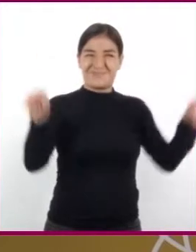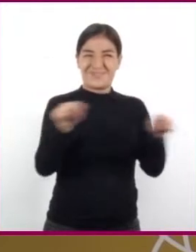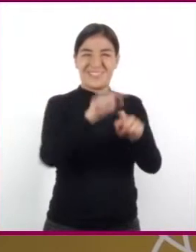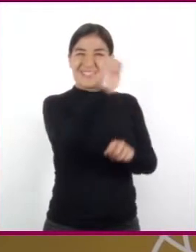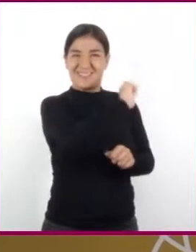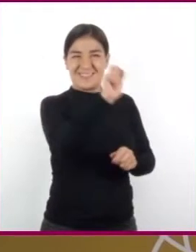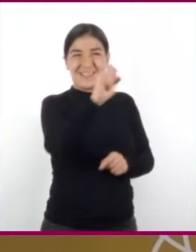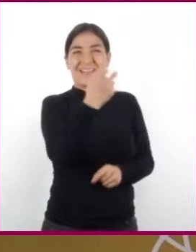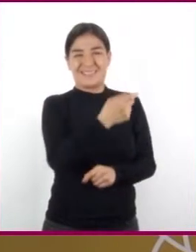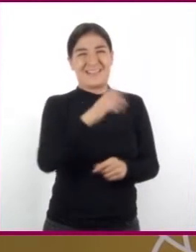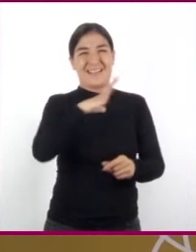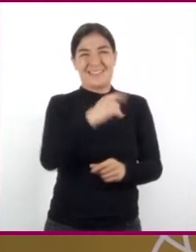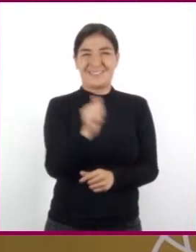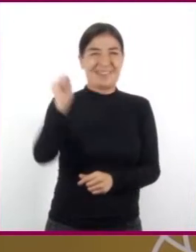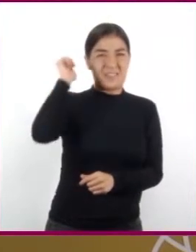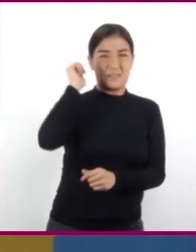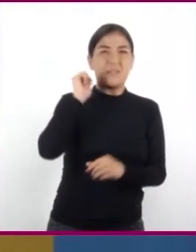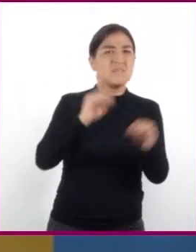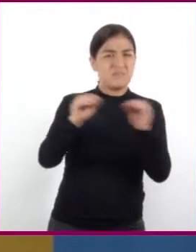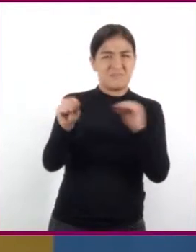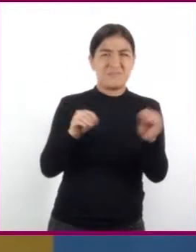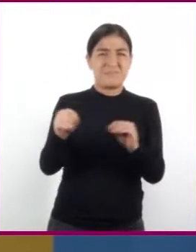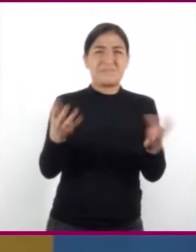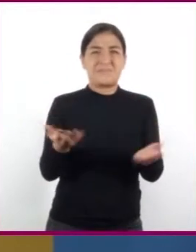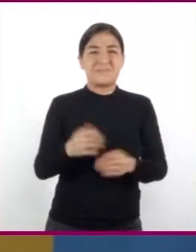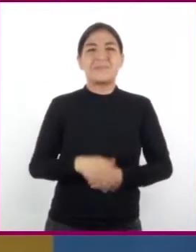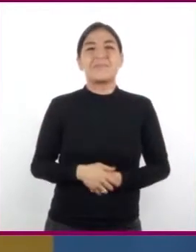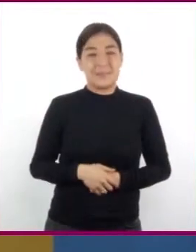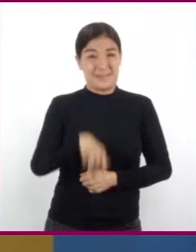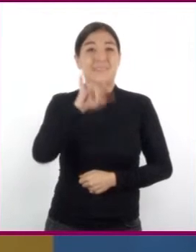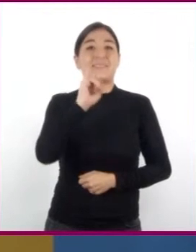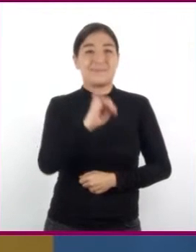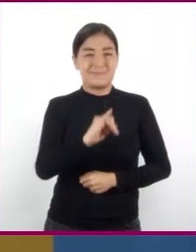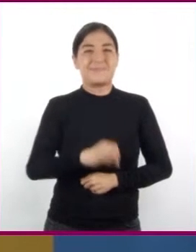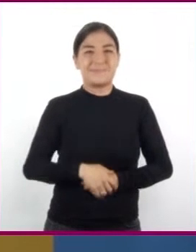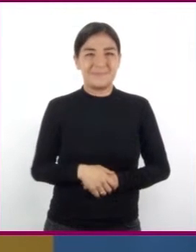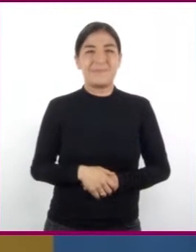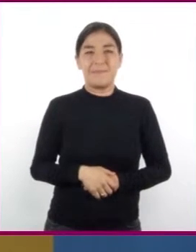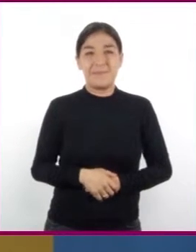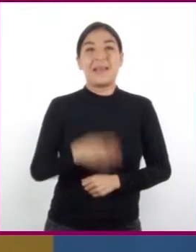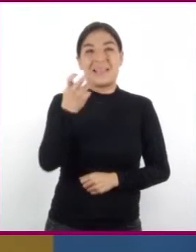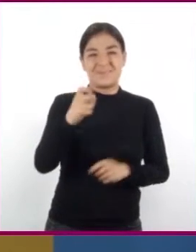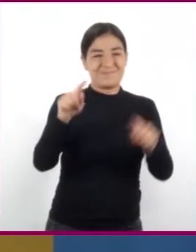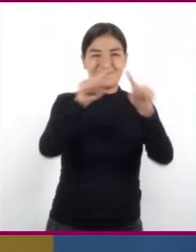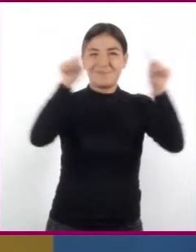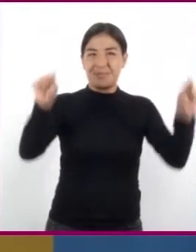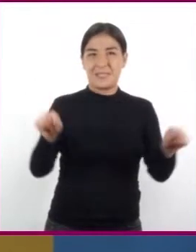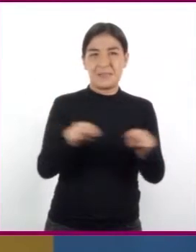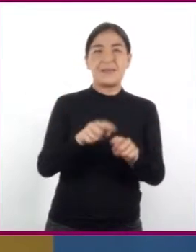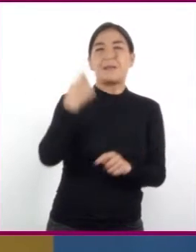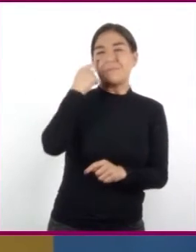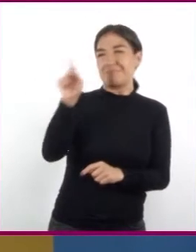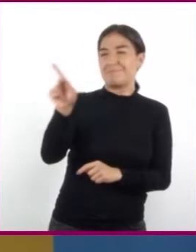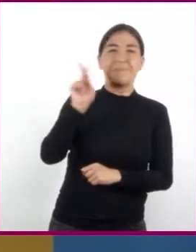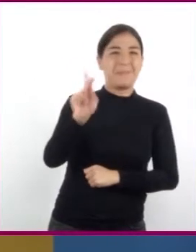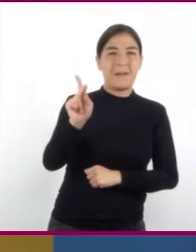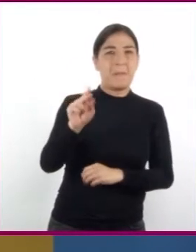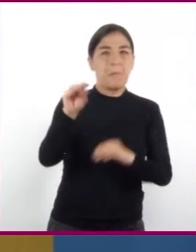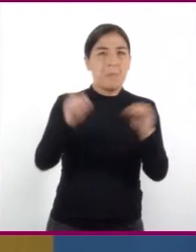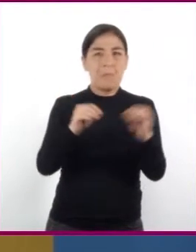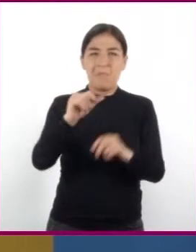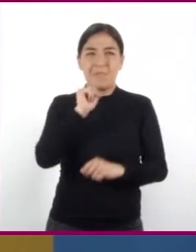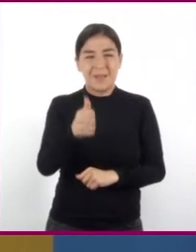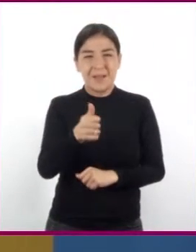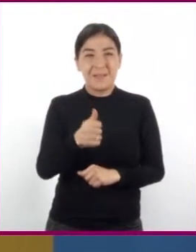detrás de nosotros, se mueven? Así es. Aunque ese pizarrón a simple vista parece inmóvil,